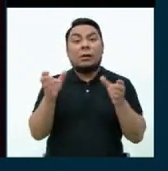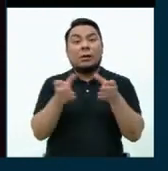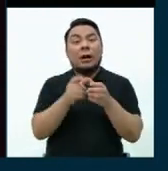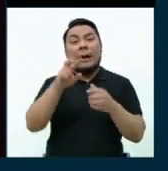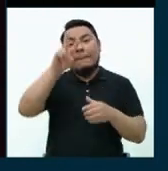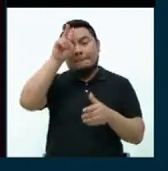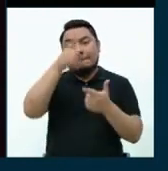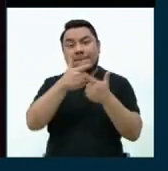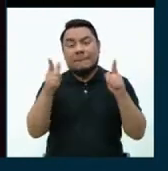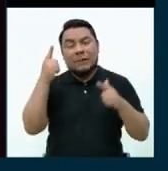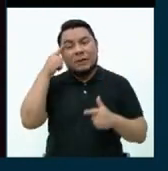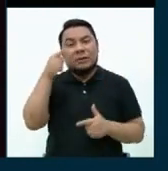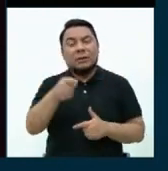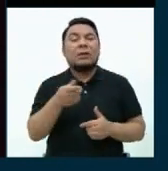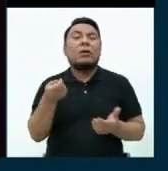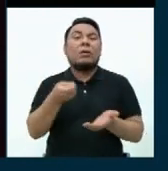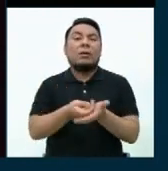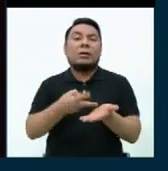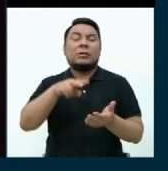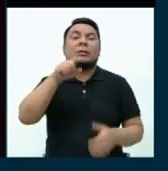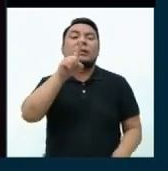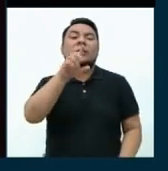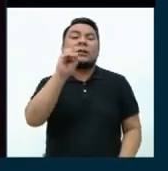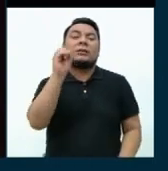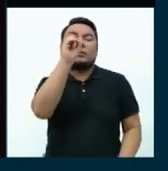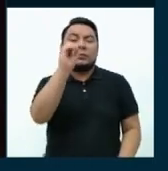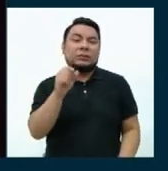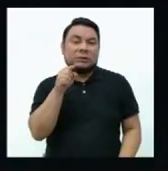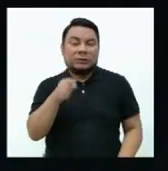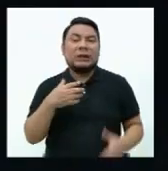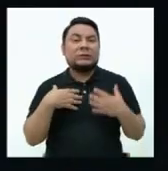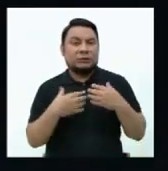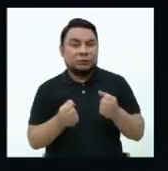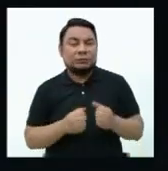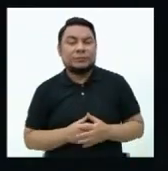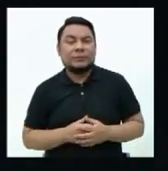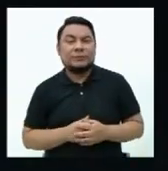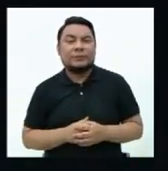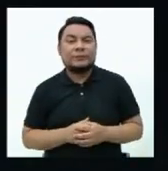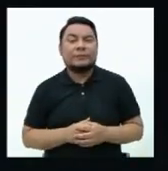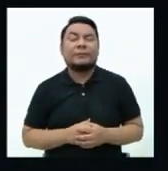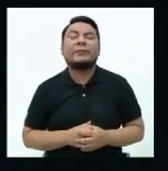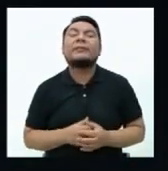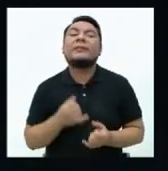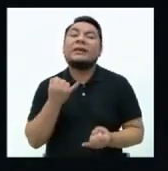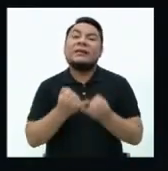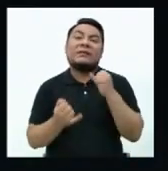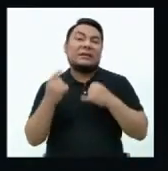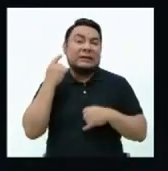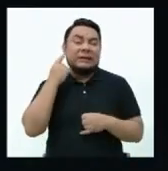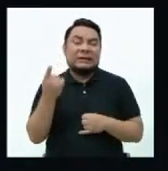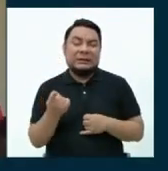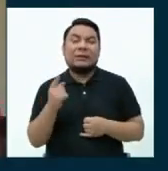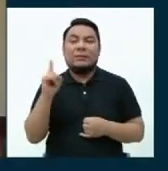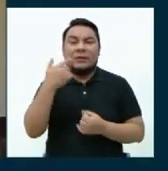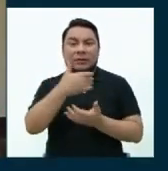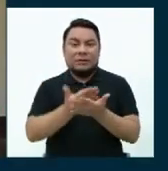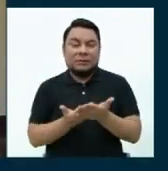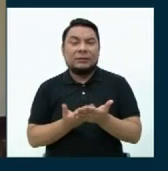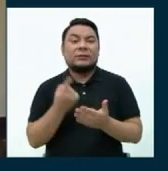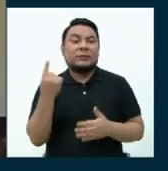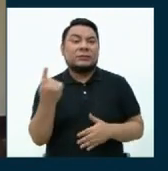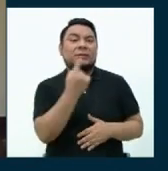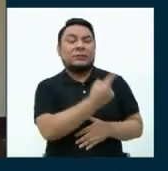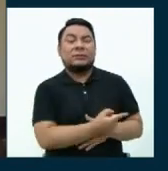Libre propone aumentar al 10% del PBI el presupuesto del sector salud. Muy bien, hemos llegado al final del primer bloque en el que